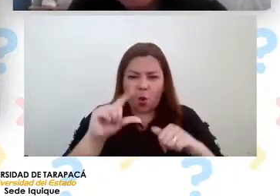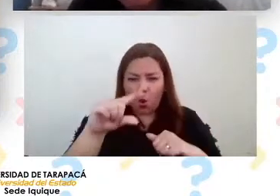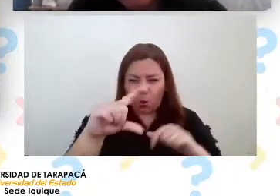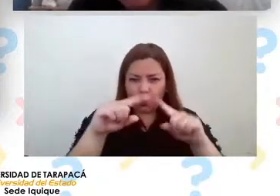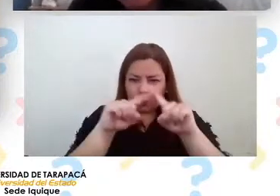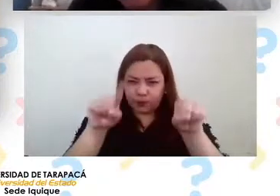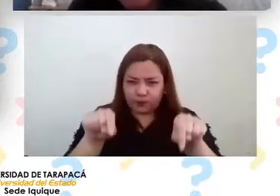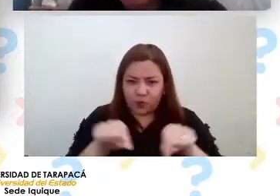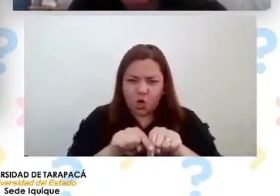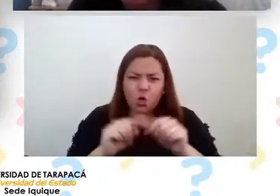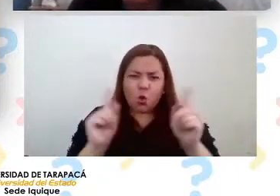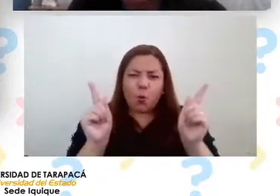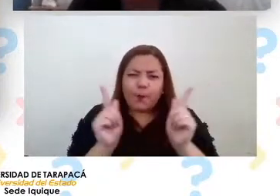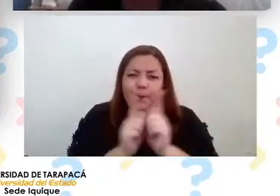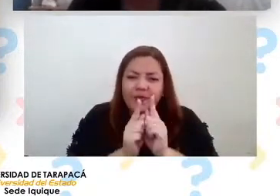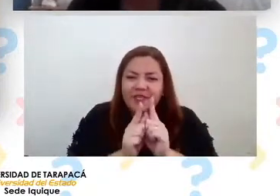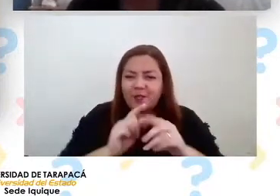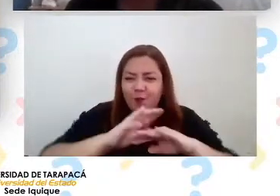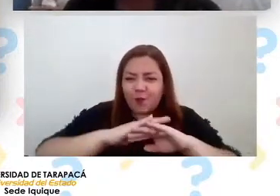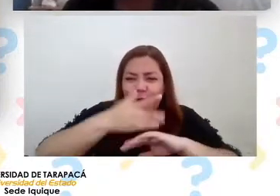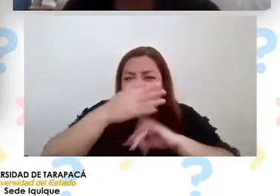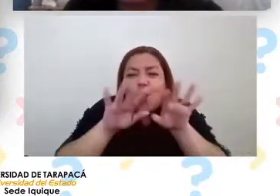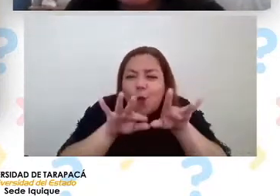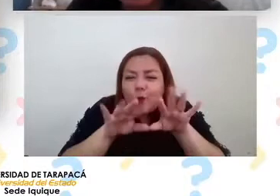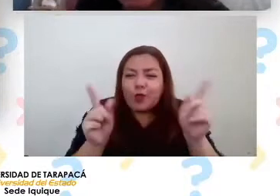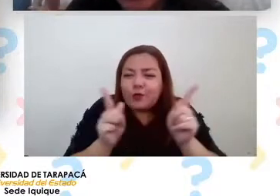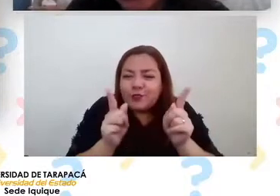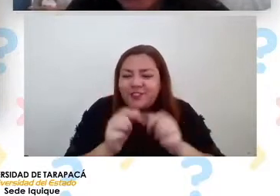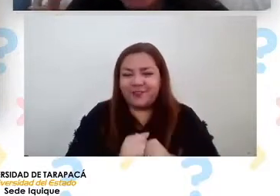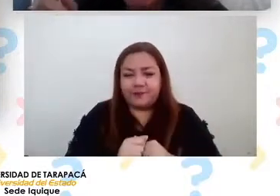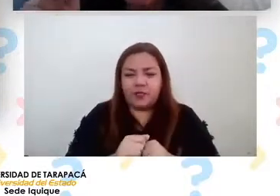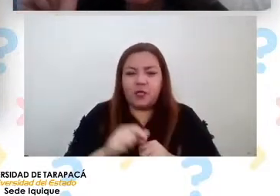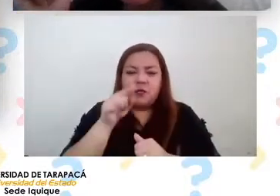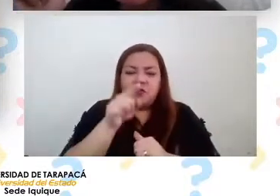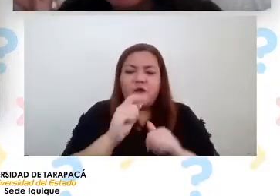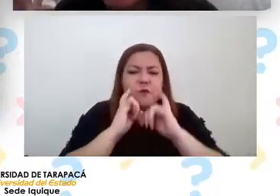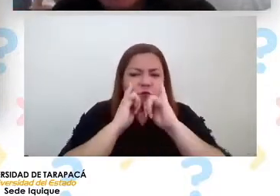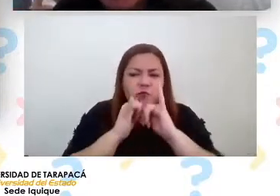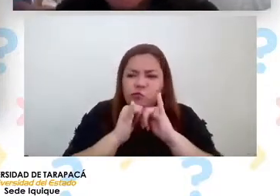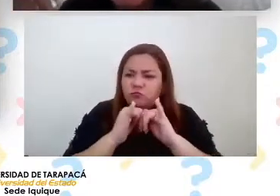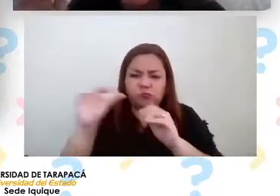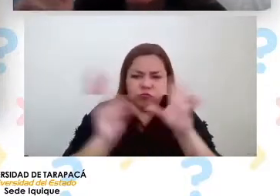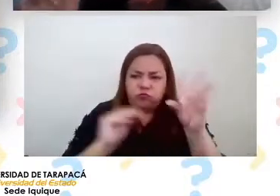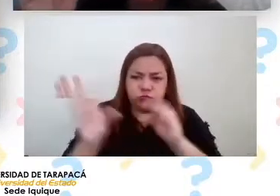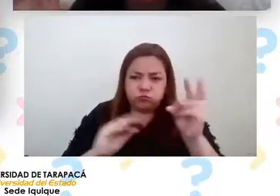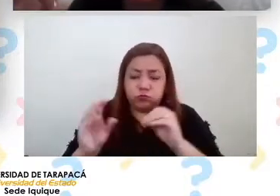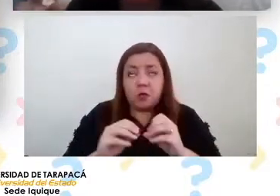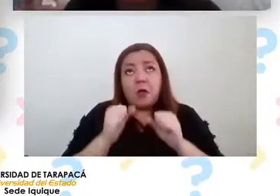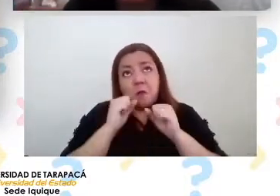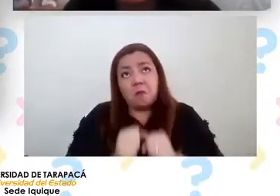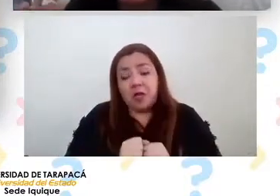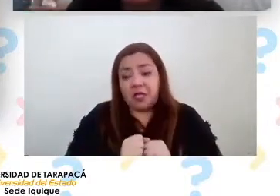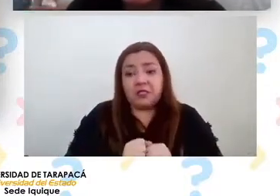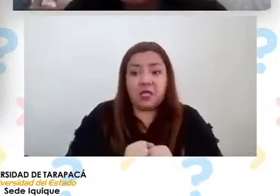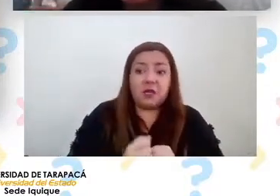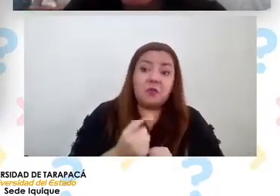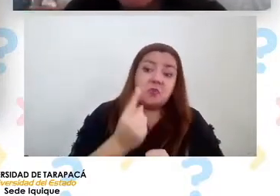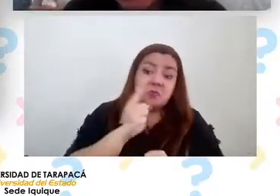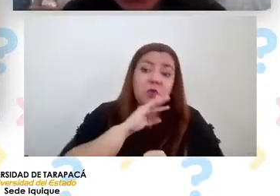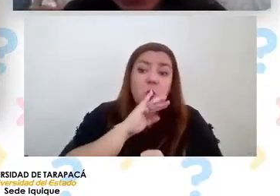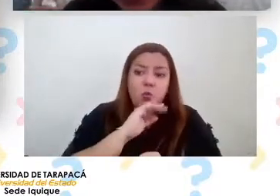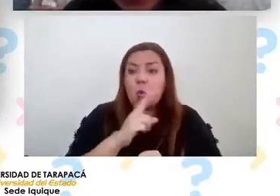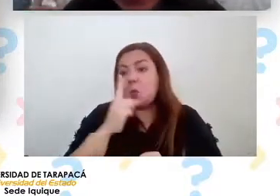registra todos estos datos estos registros pueden ser cada un minuto cada un día cada un mes